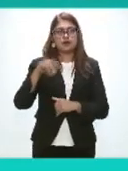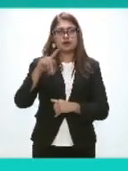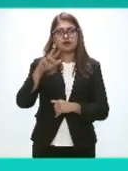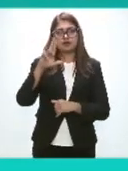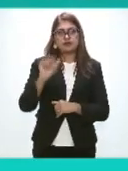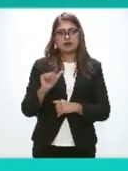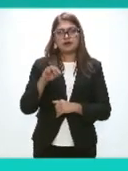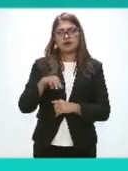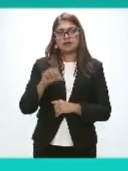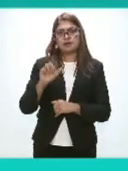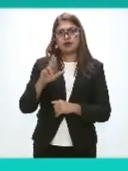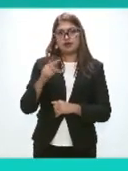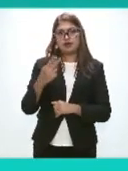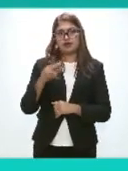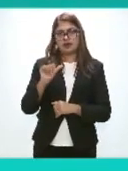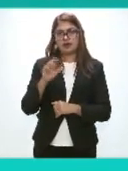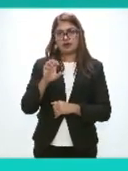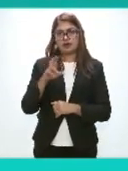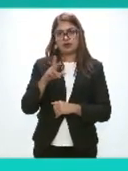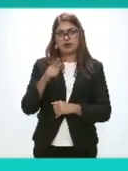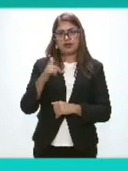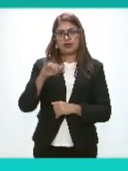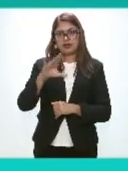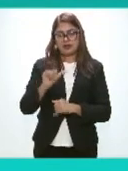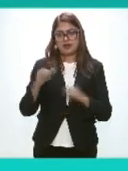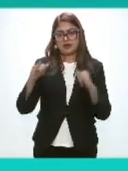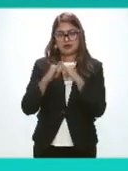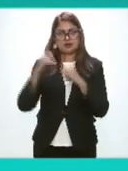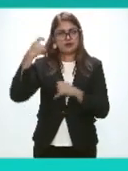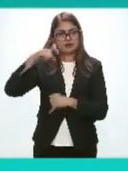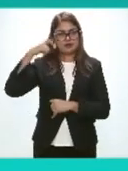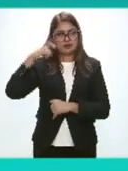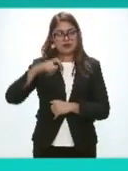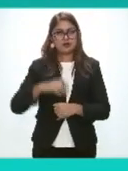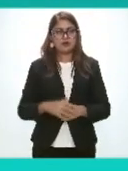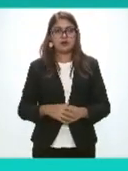Magda Eugenia Jesús Lozano Otman Del Instituto De Quintana Roo